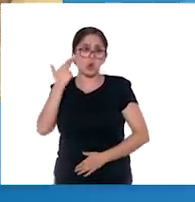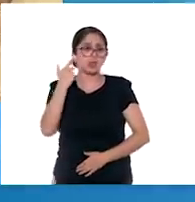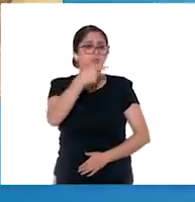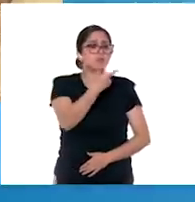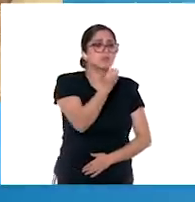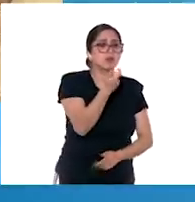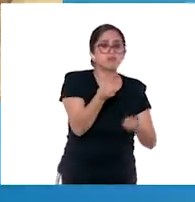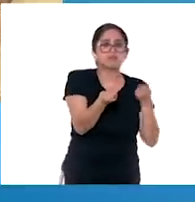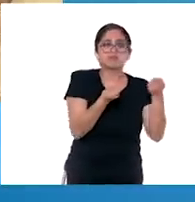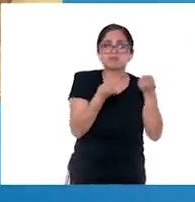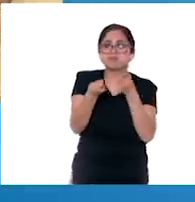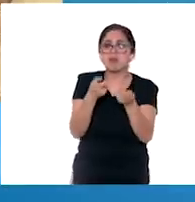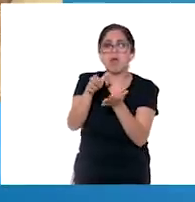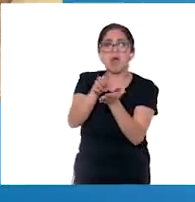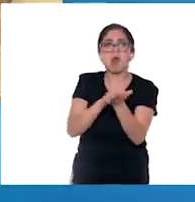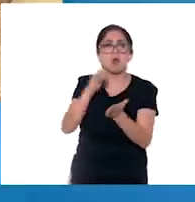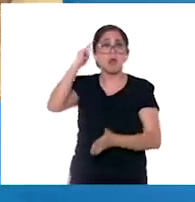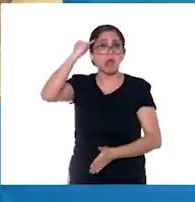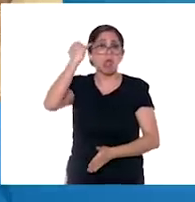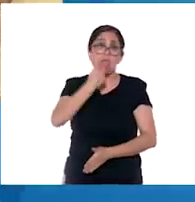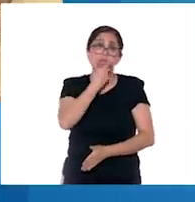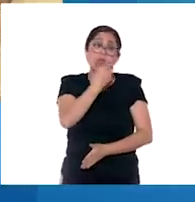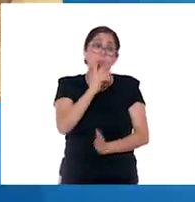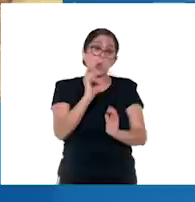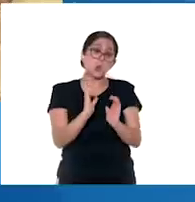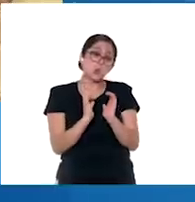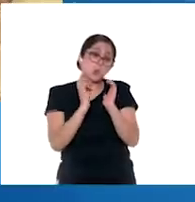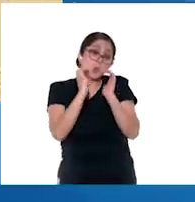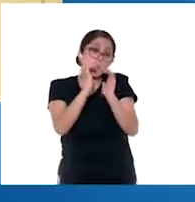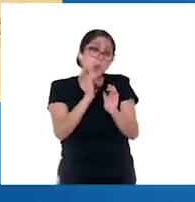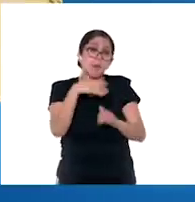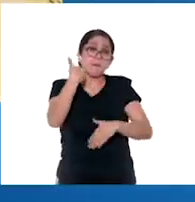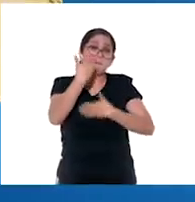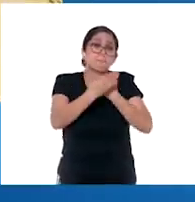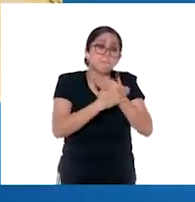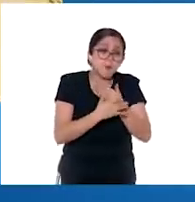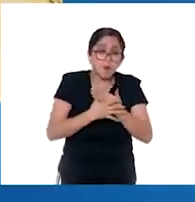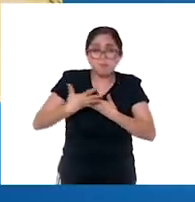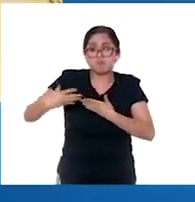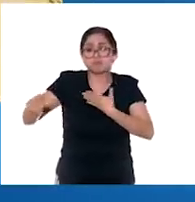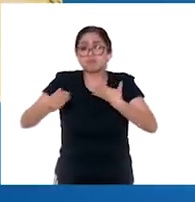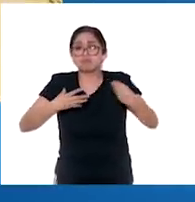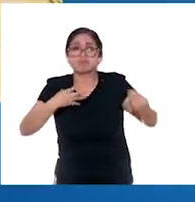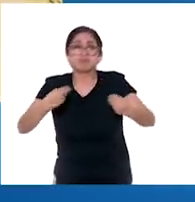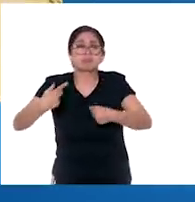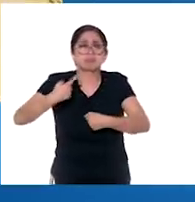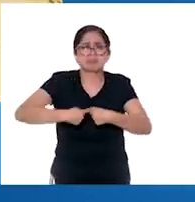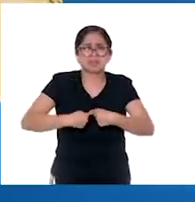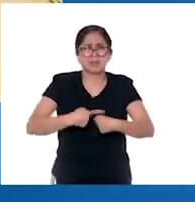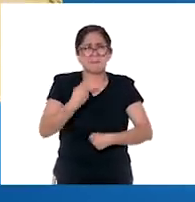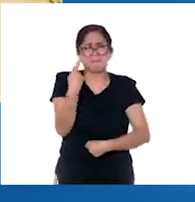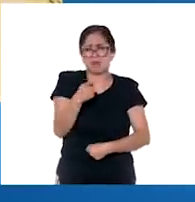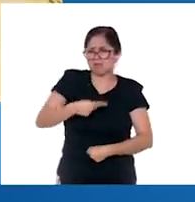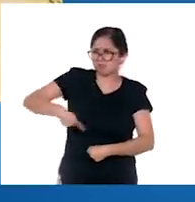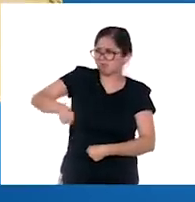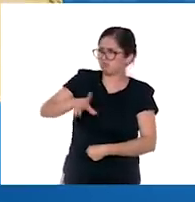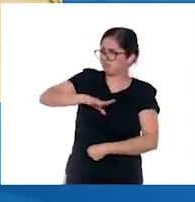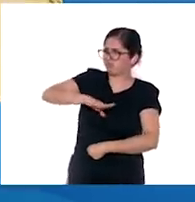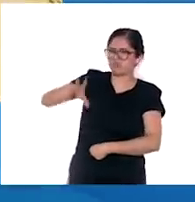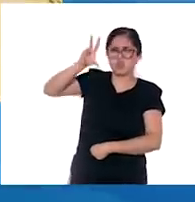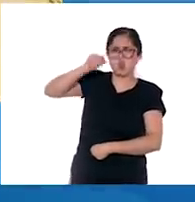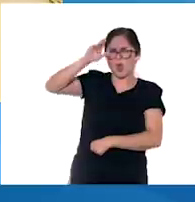los indígenas con el pretexto de prevenir desastres o epidemias, pero esta medida provocó un malestar general y